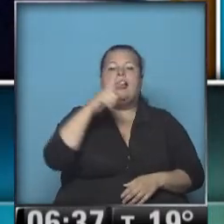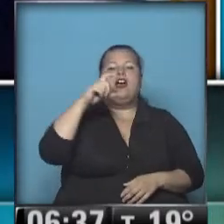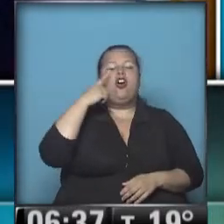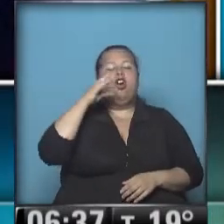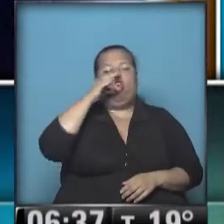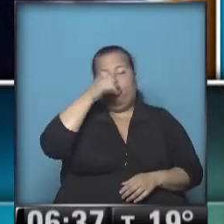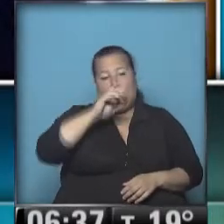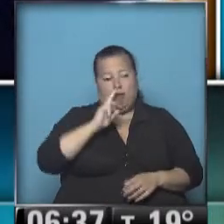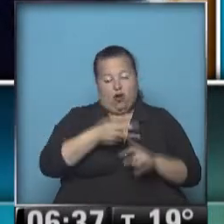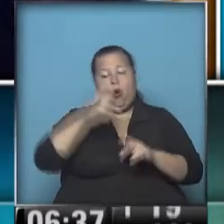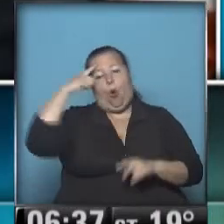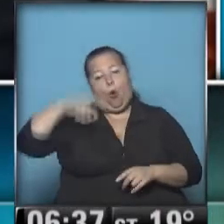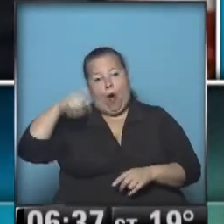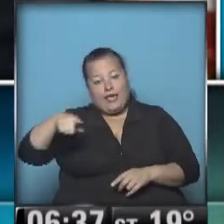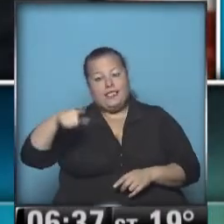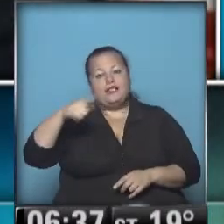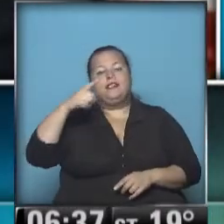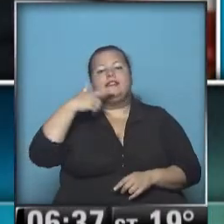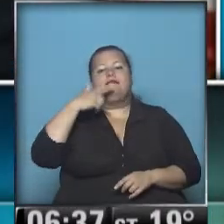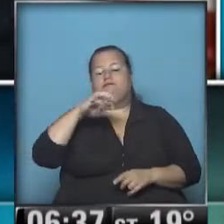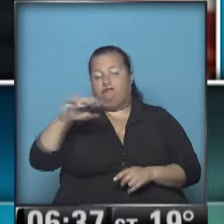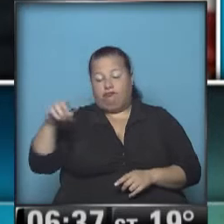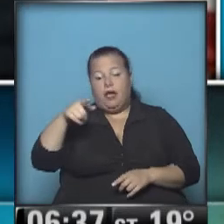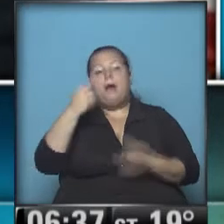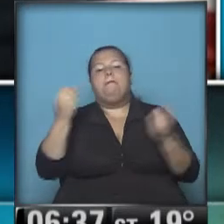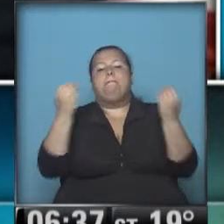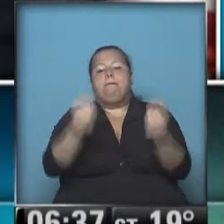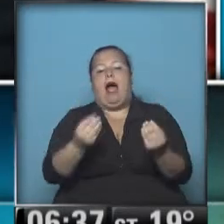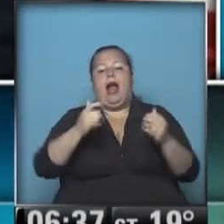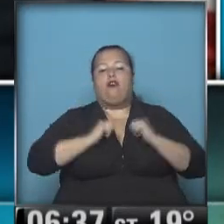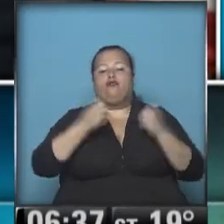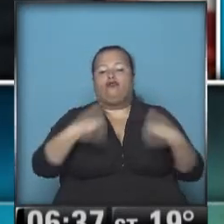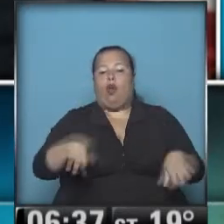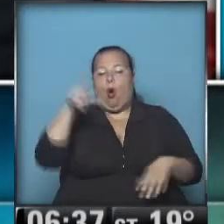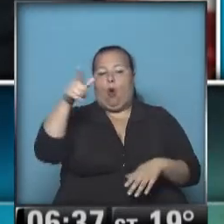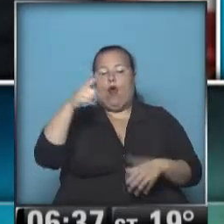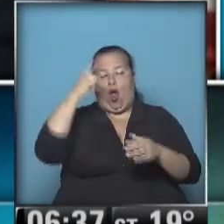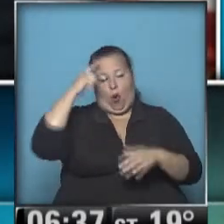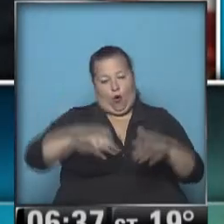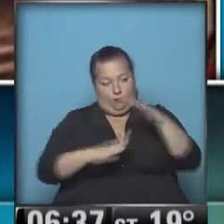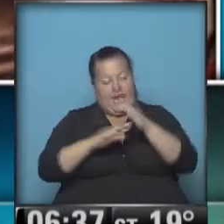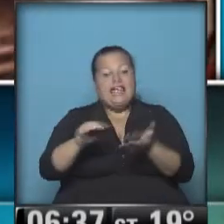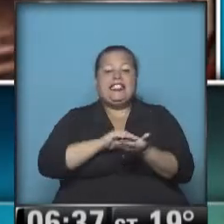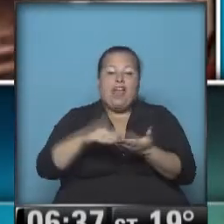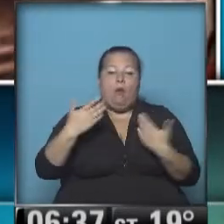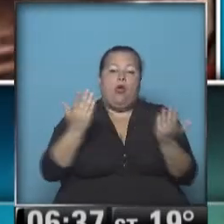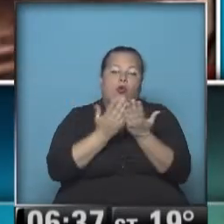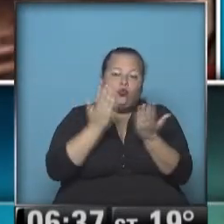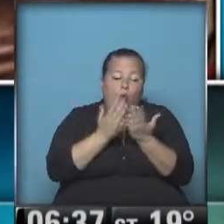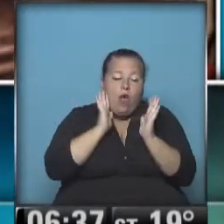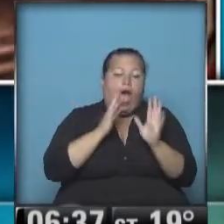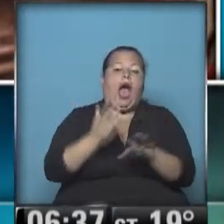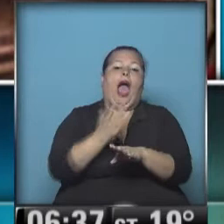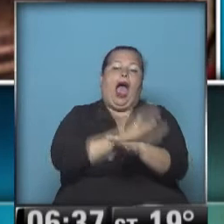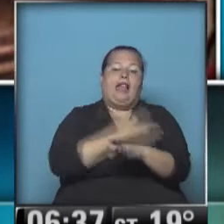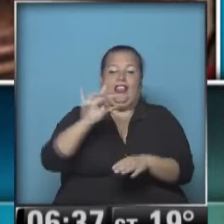Cecín, y al juez de casación penal, Eugenio Sarabairuz, para cubrir las vacantes en la Corte Suprema. El Senado podría analizar los pliegos antes